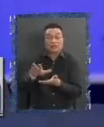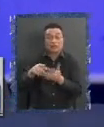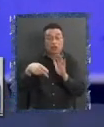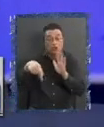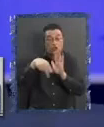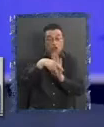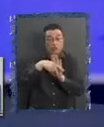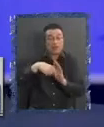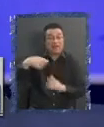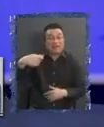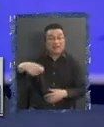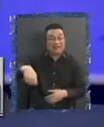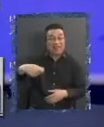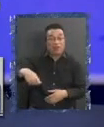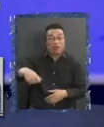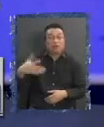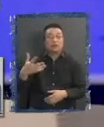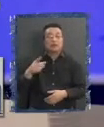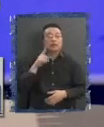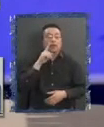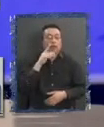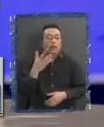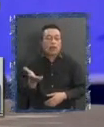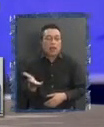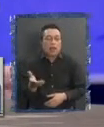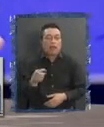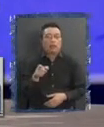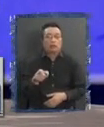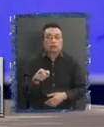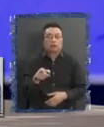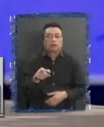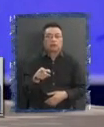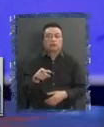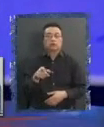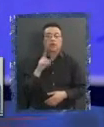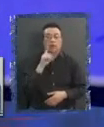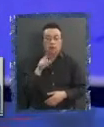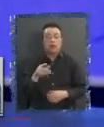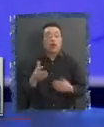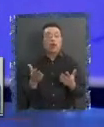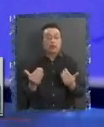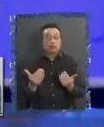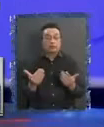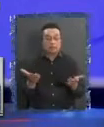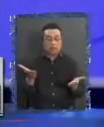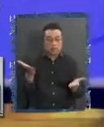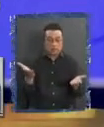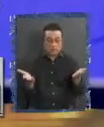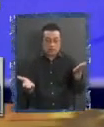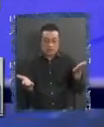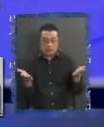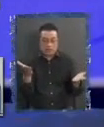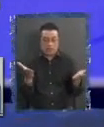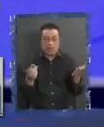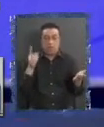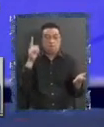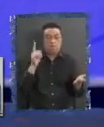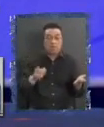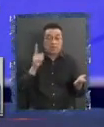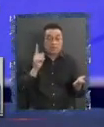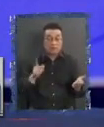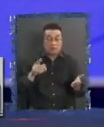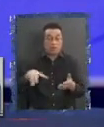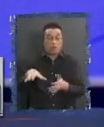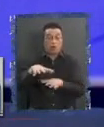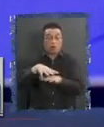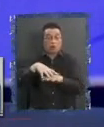senadores lo que hay en definitiva es una necesidad de equilibrar los mandatos conferidos por el pueblo en